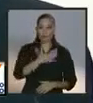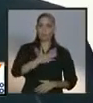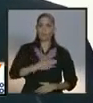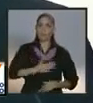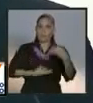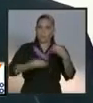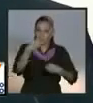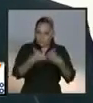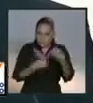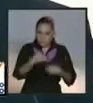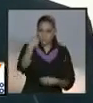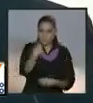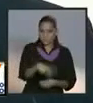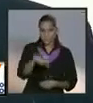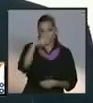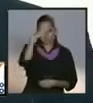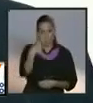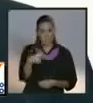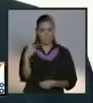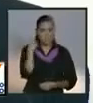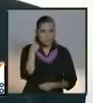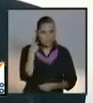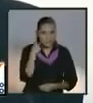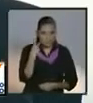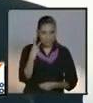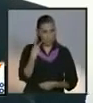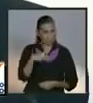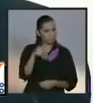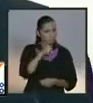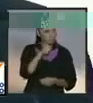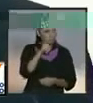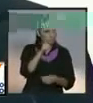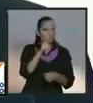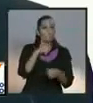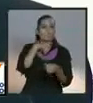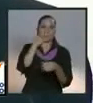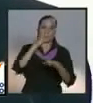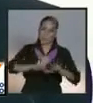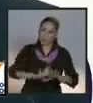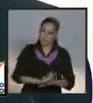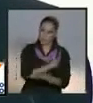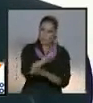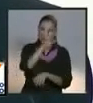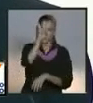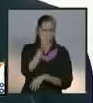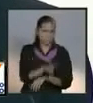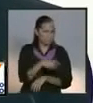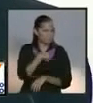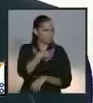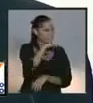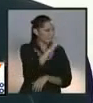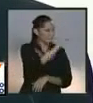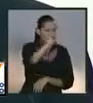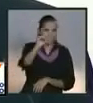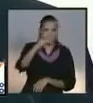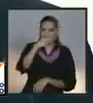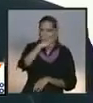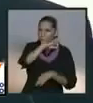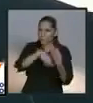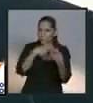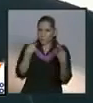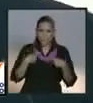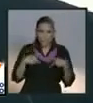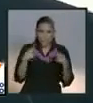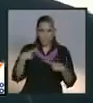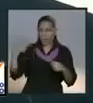Yo les invito a que piensen que este régimen ya se pudrió. Es caduco. Y hace falta una